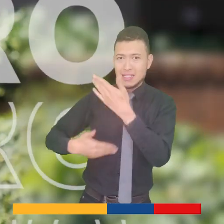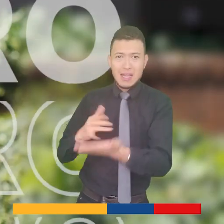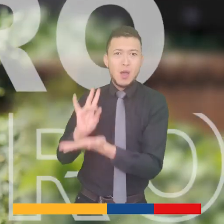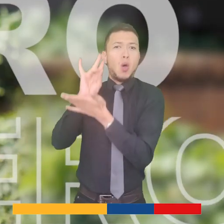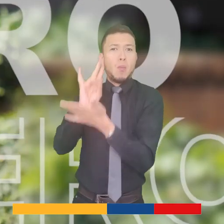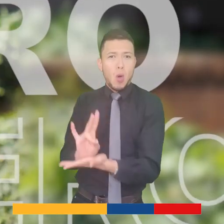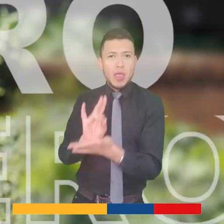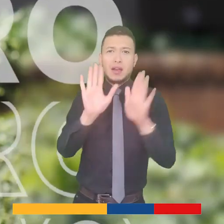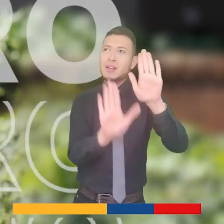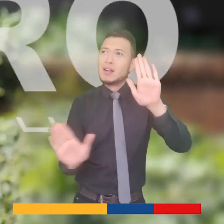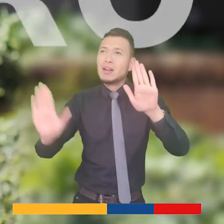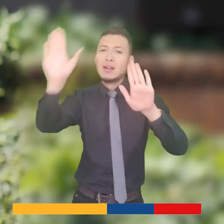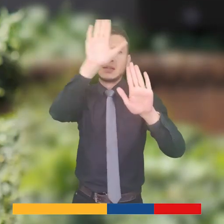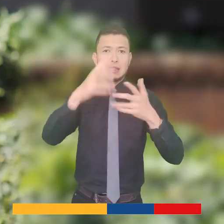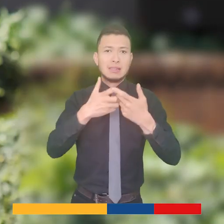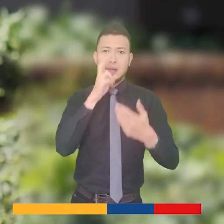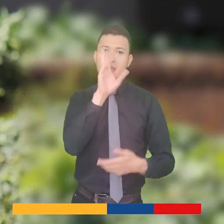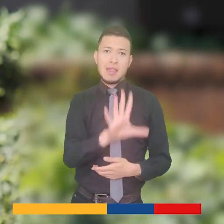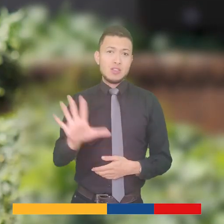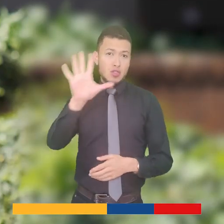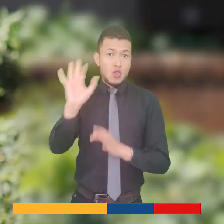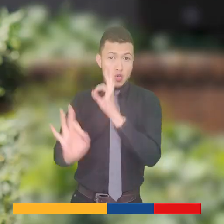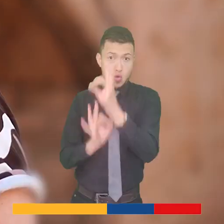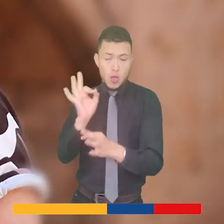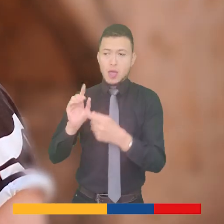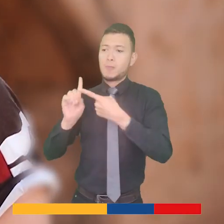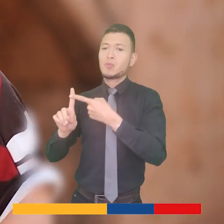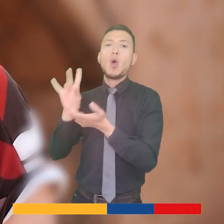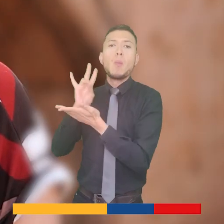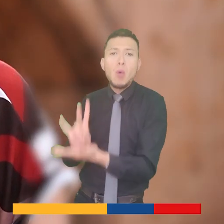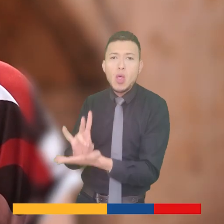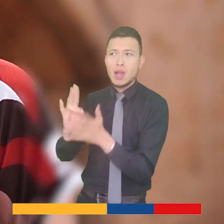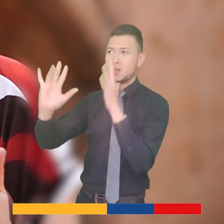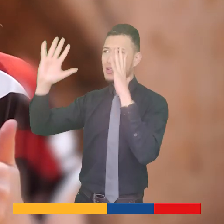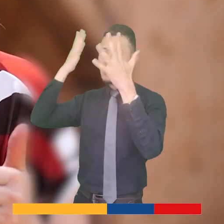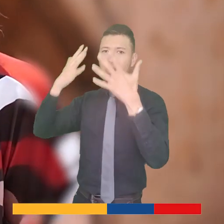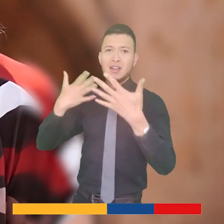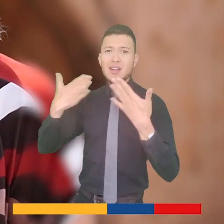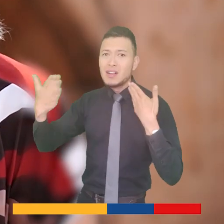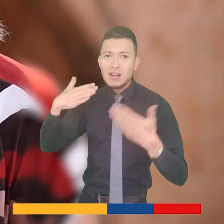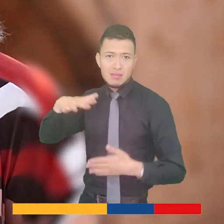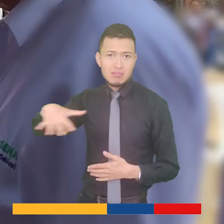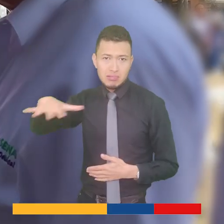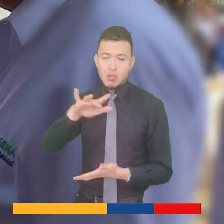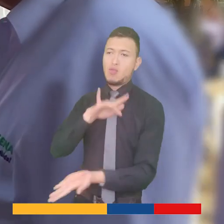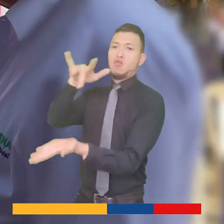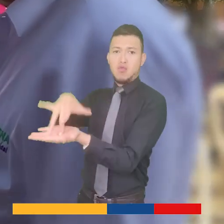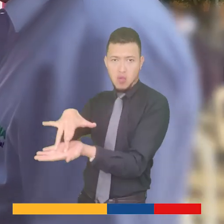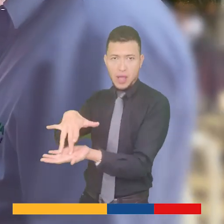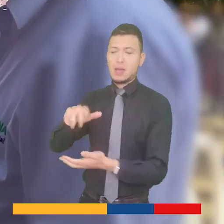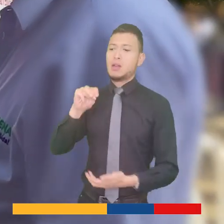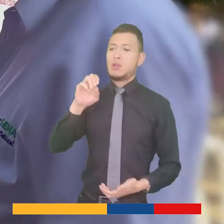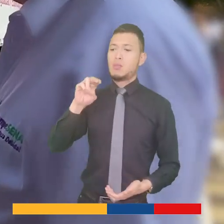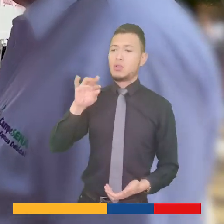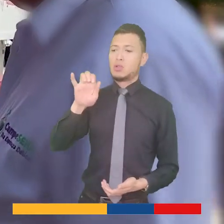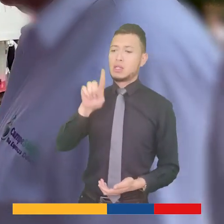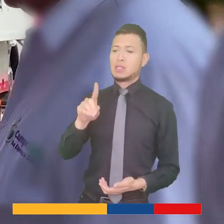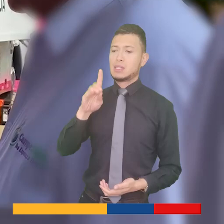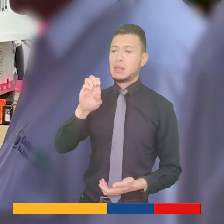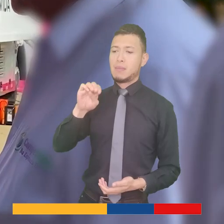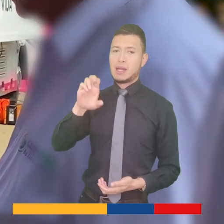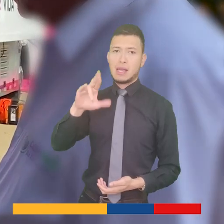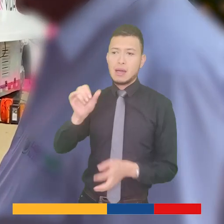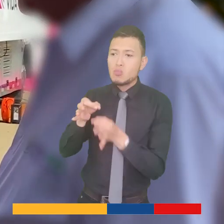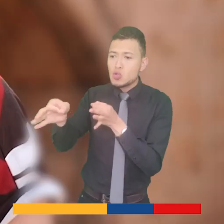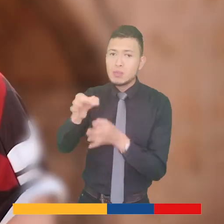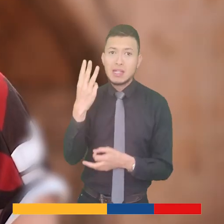Tercero, avanzamos en el modelo territorial del Sistema Nacional de Cuidados. Avanzamos en un modelo de la ruralidad, las rutas del cuidado. Estuvimos